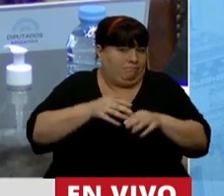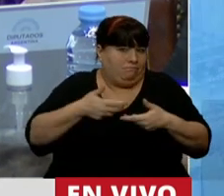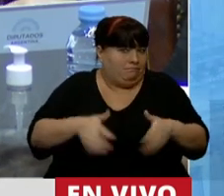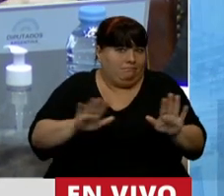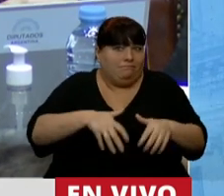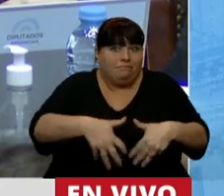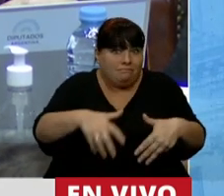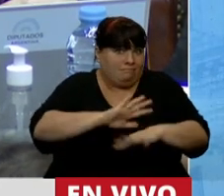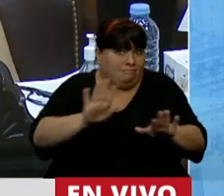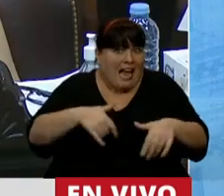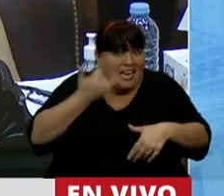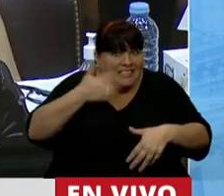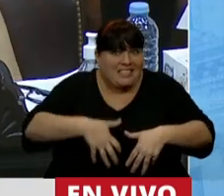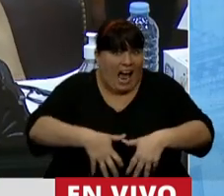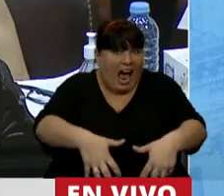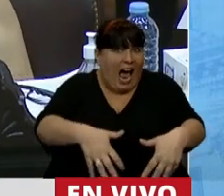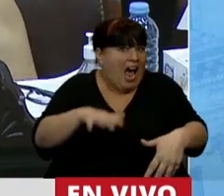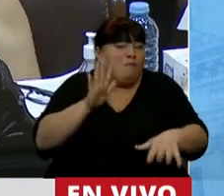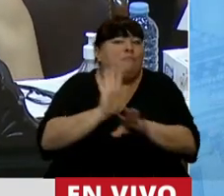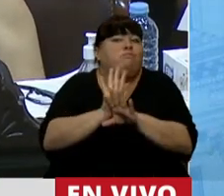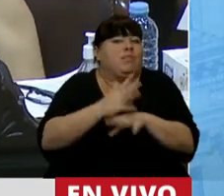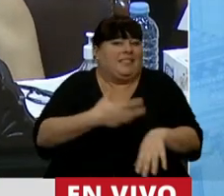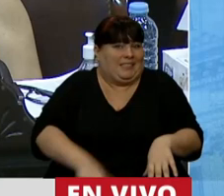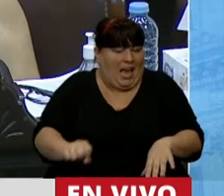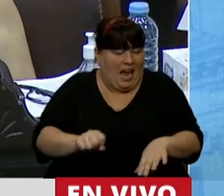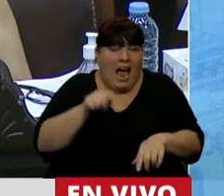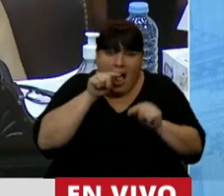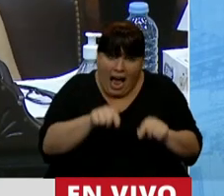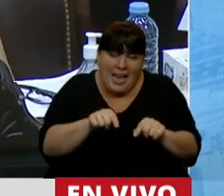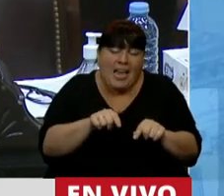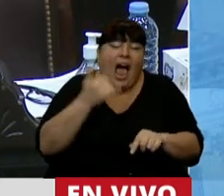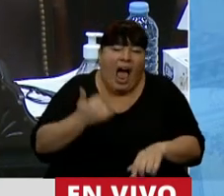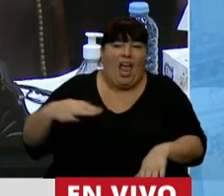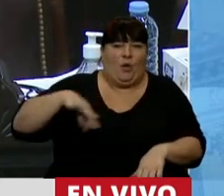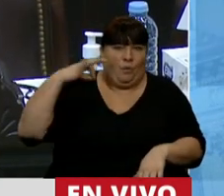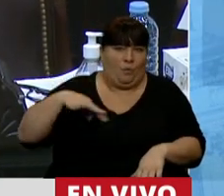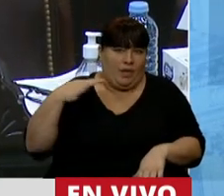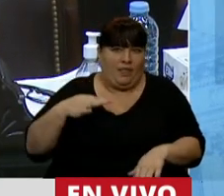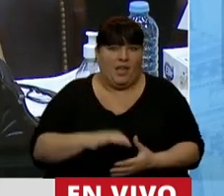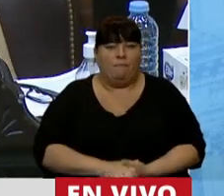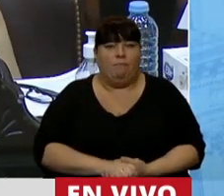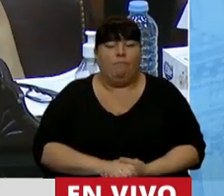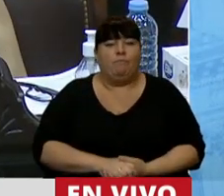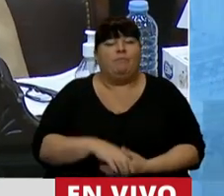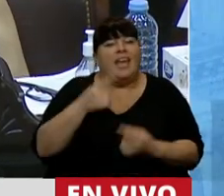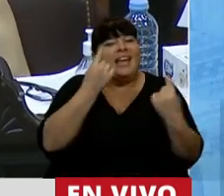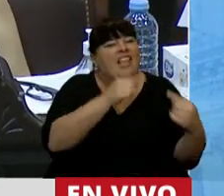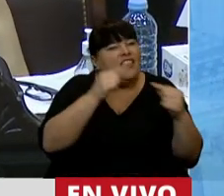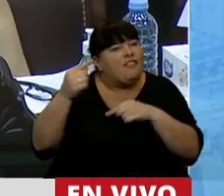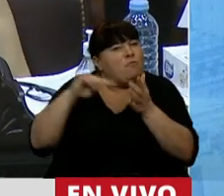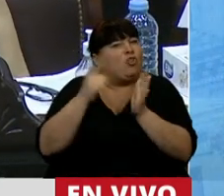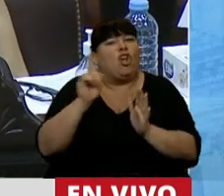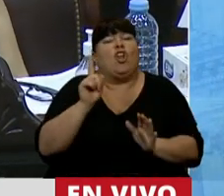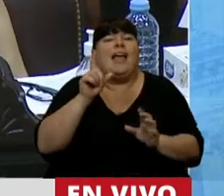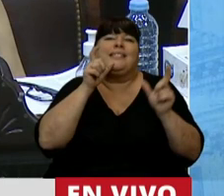ser que se está gestando en el vientre materno. Allí hay vida. Y esta distinción no